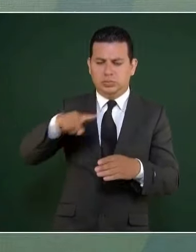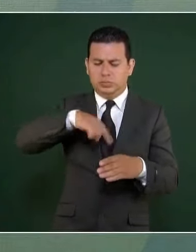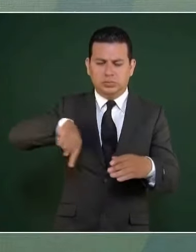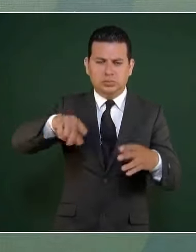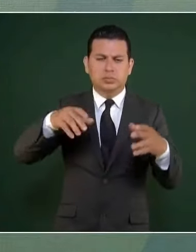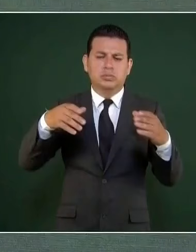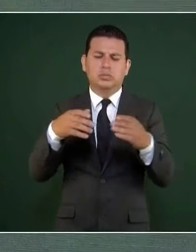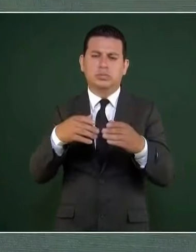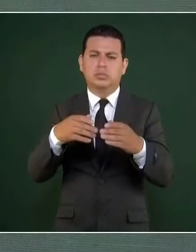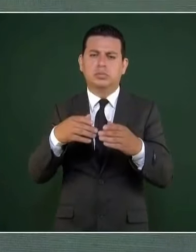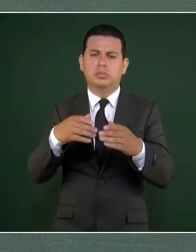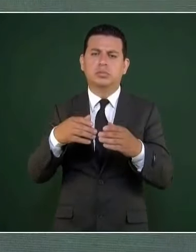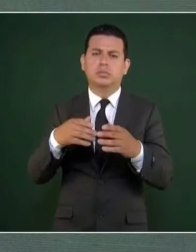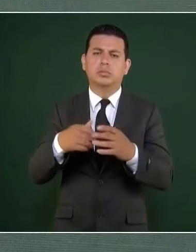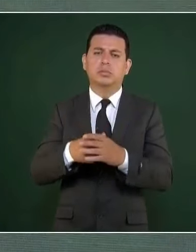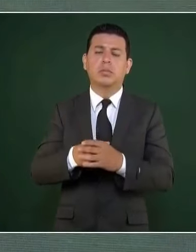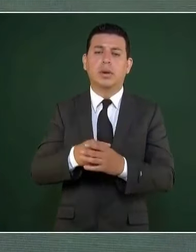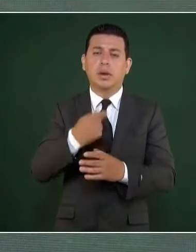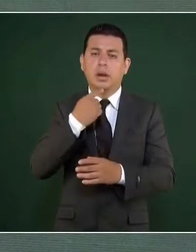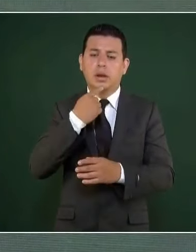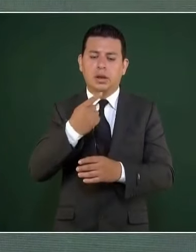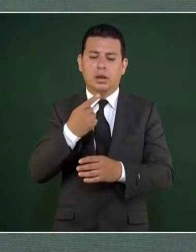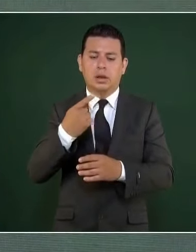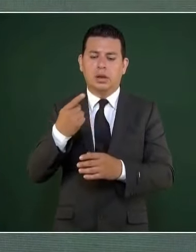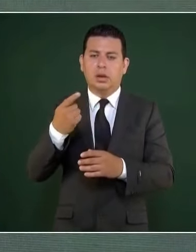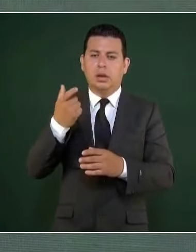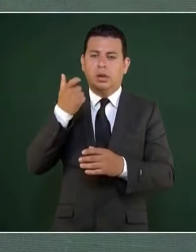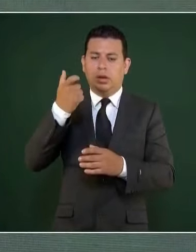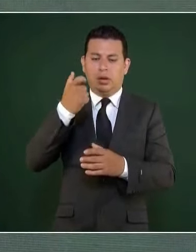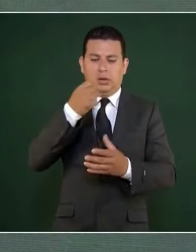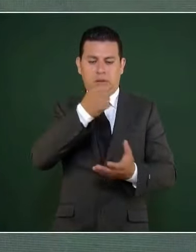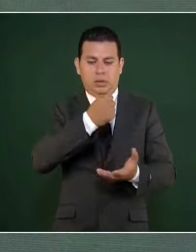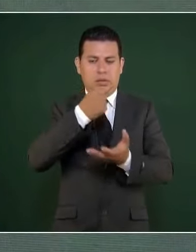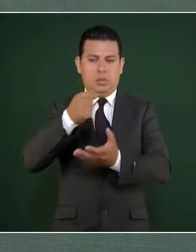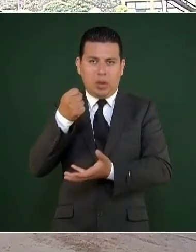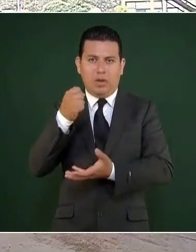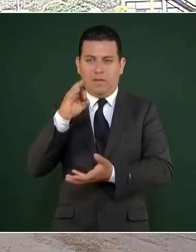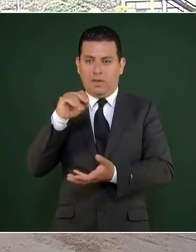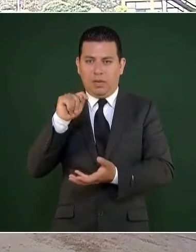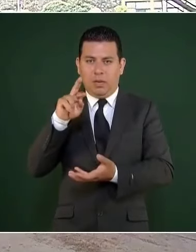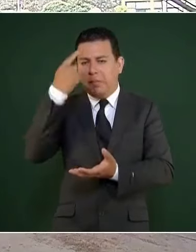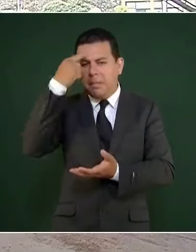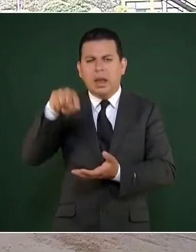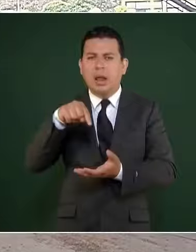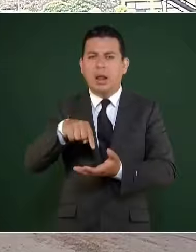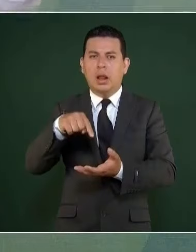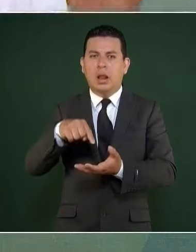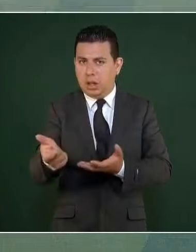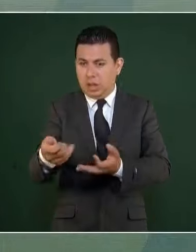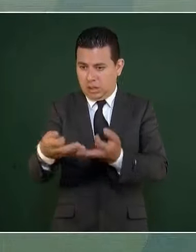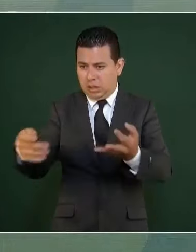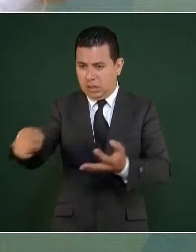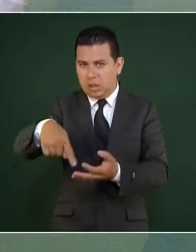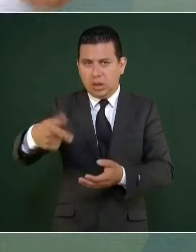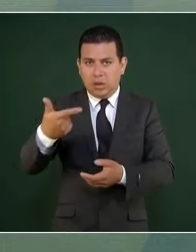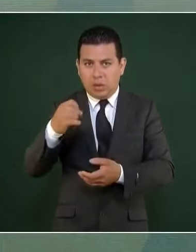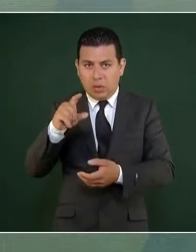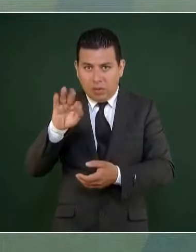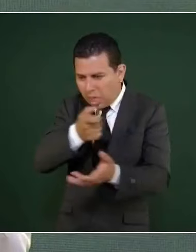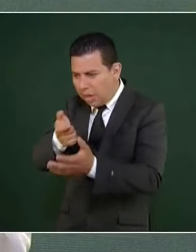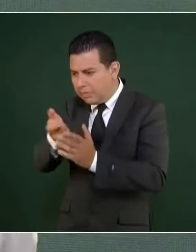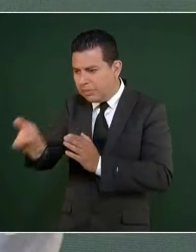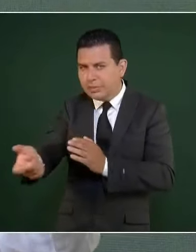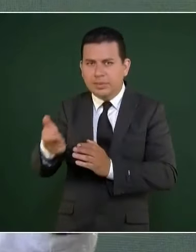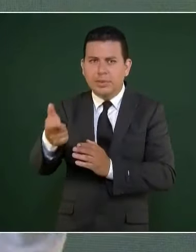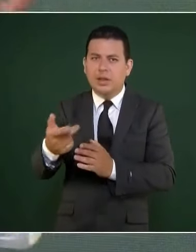dicho, que utiliza dinero del presupuesto, que es dinero del pueblo, tenía que aportar para el mantenimiento del